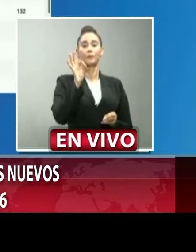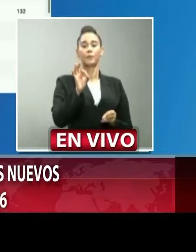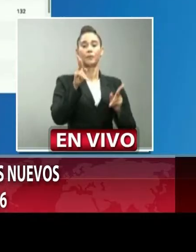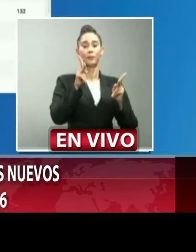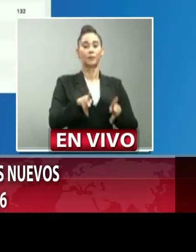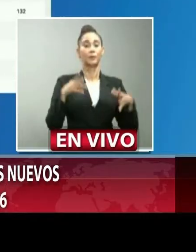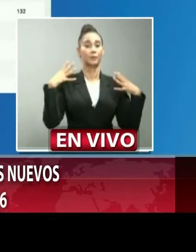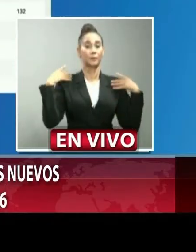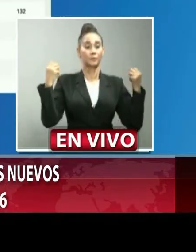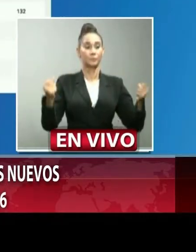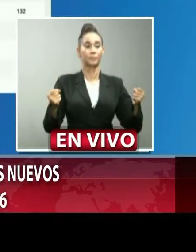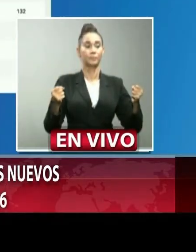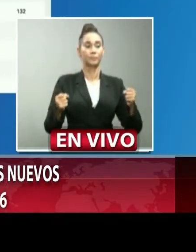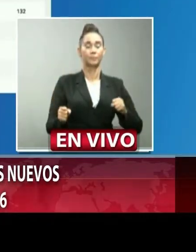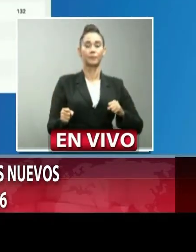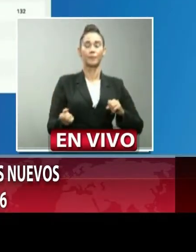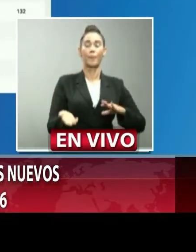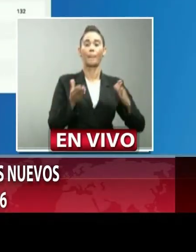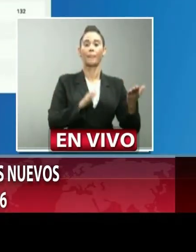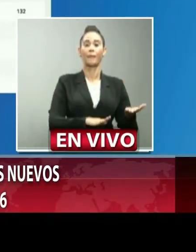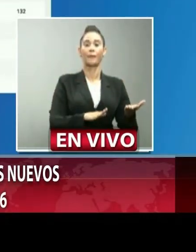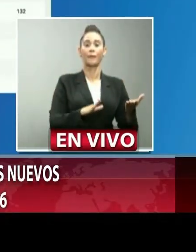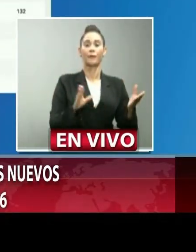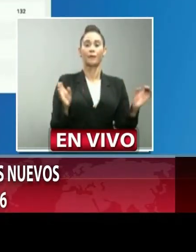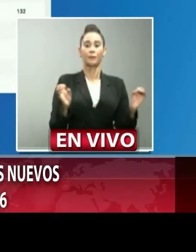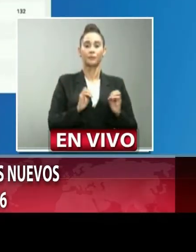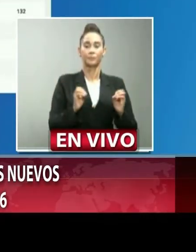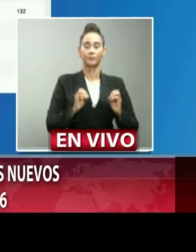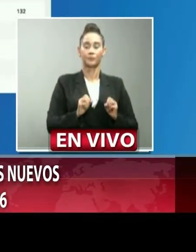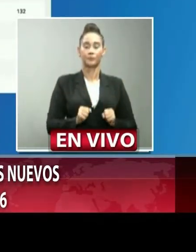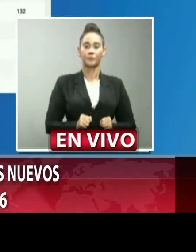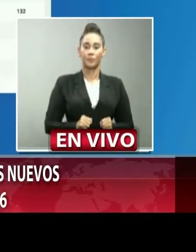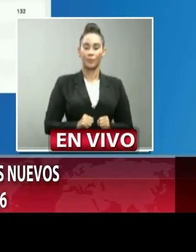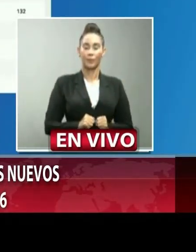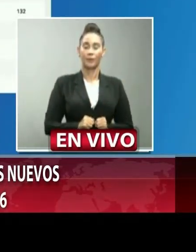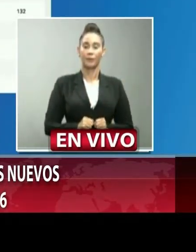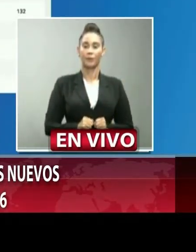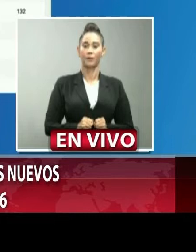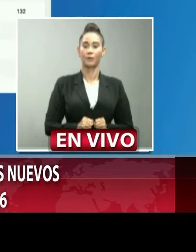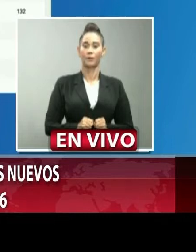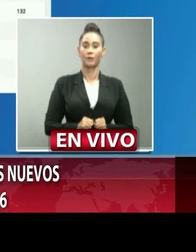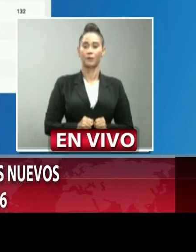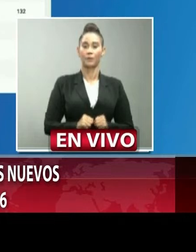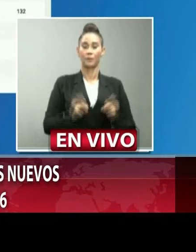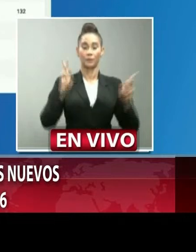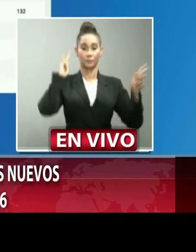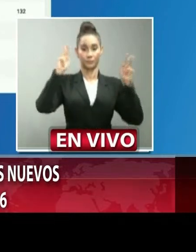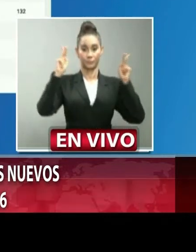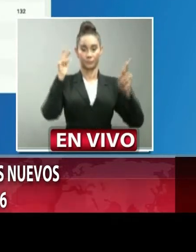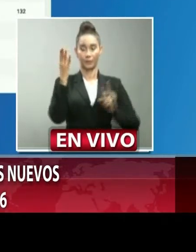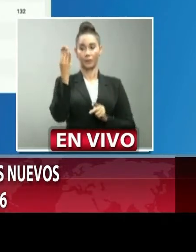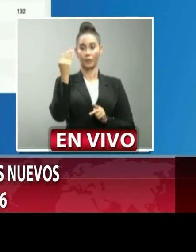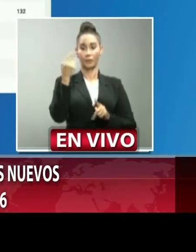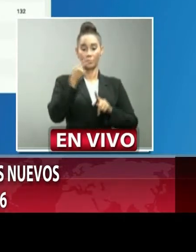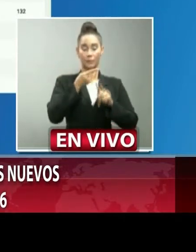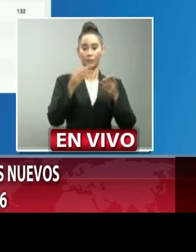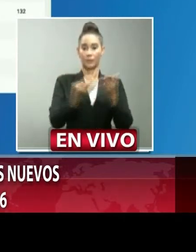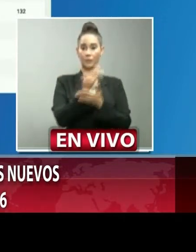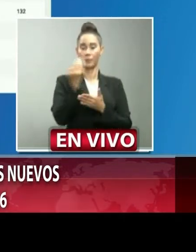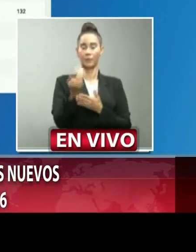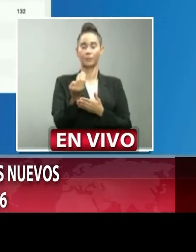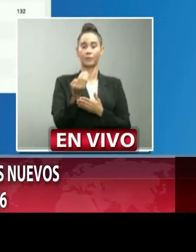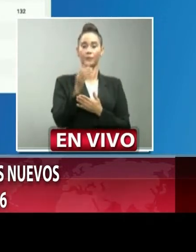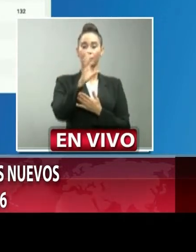recuperados 0 fallecimiento Puerto Plata 14 casos nuevos